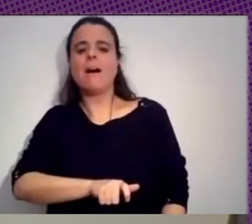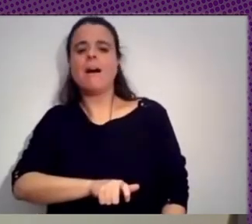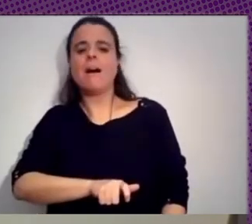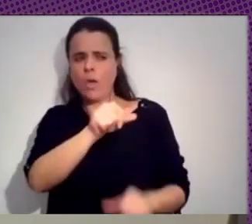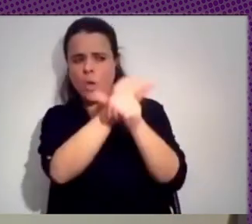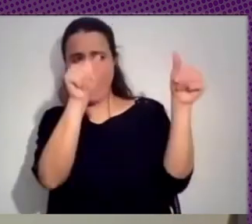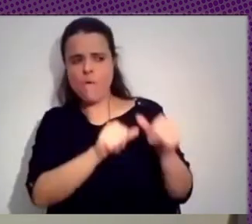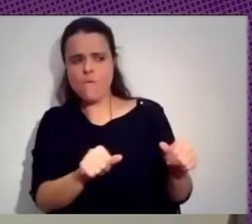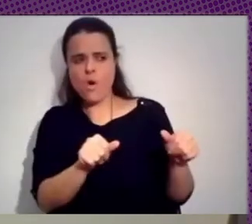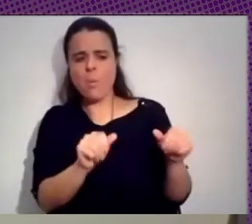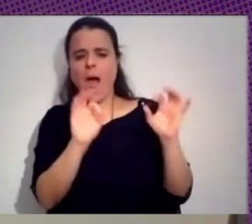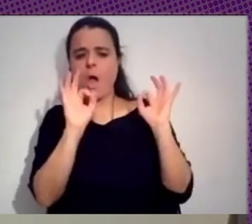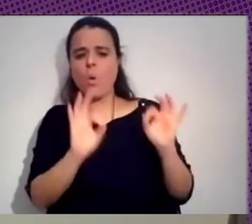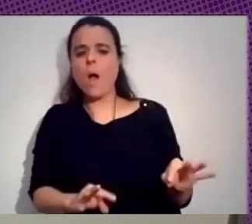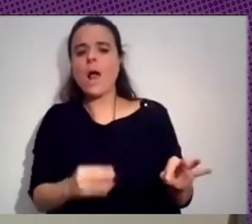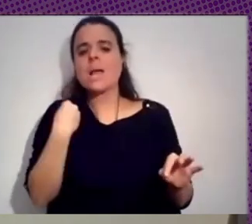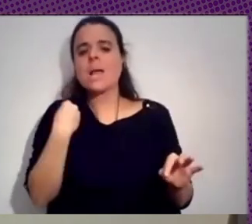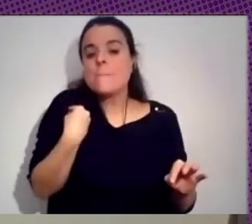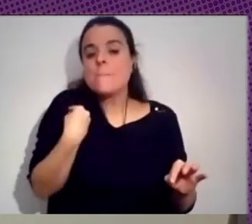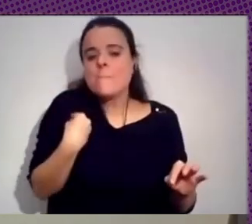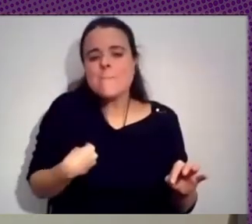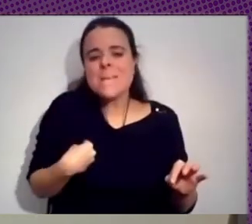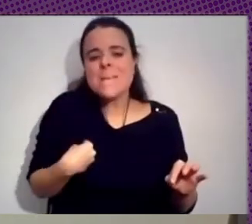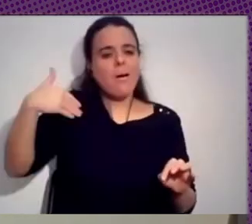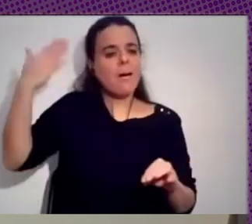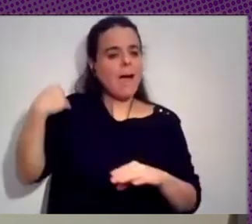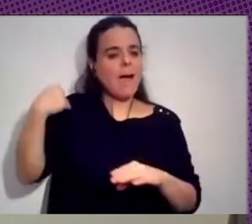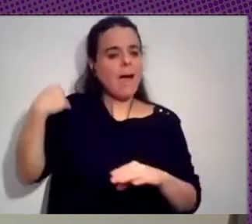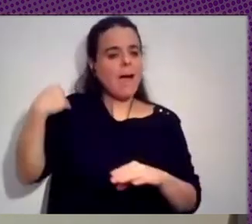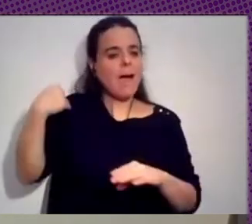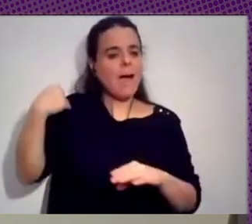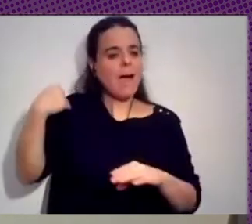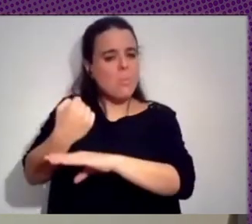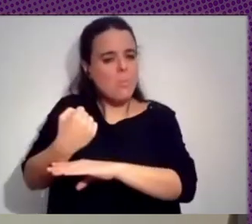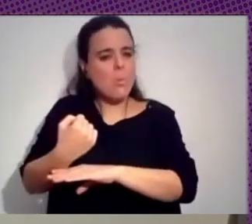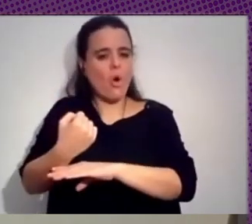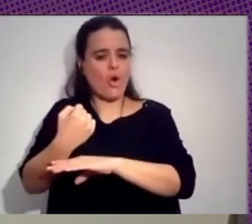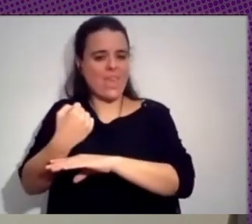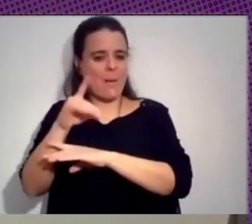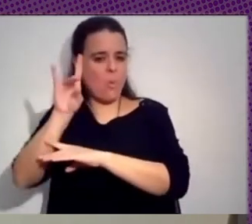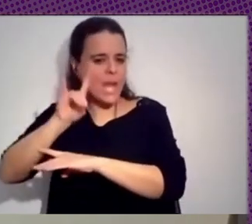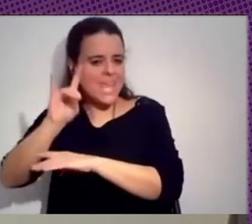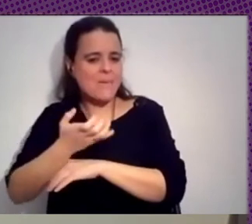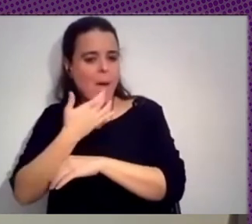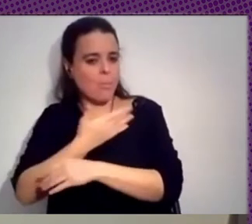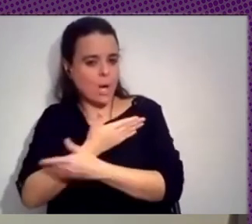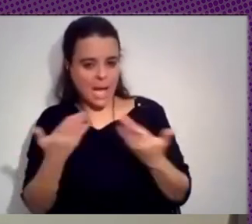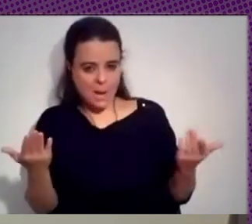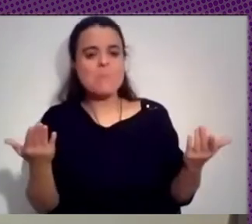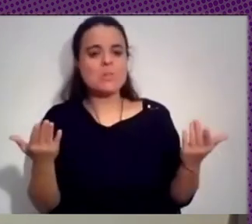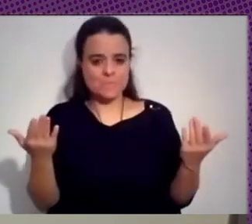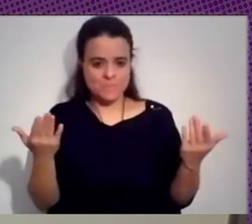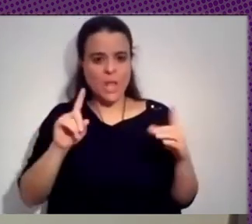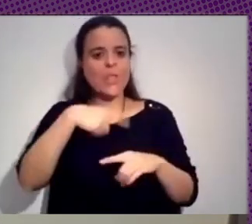apoyo al golpe de Estado en Bolivia, que luego el mismo actor, o algo relacionado con el mismo actor, hizo una